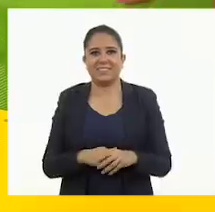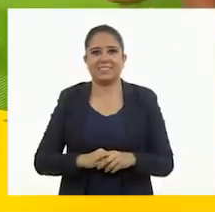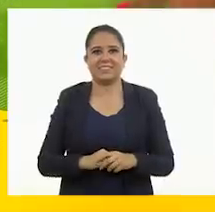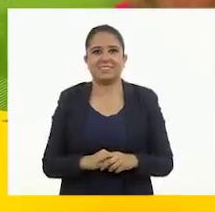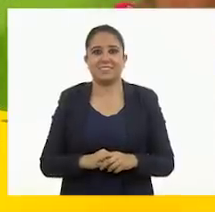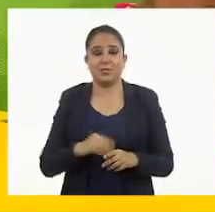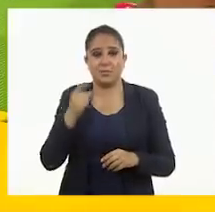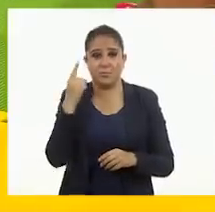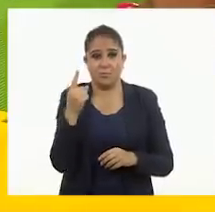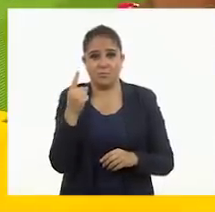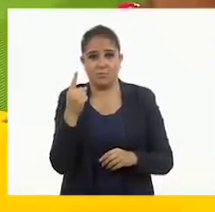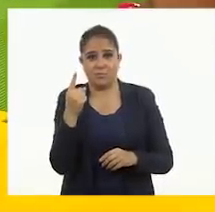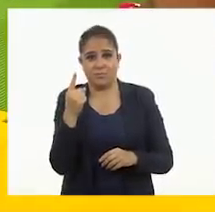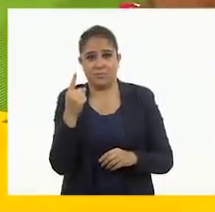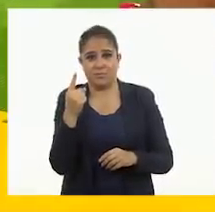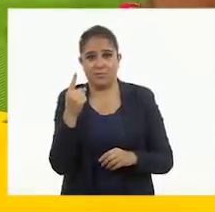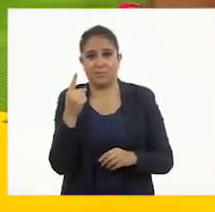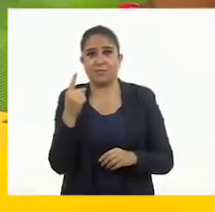Uno.